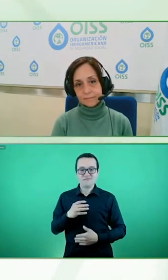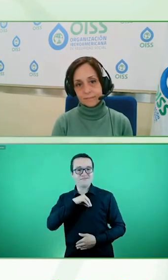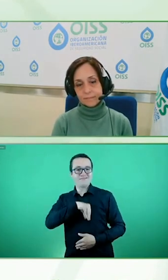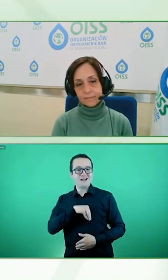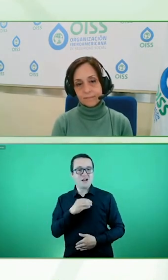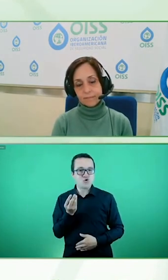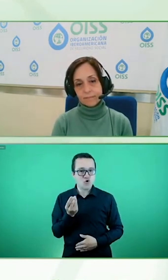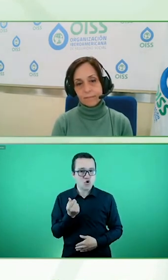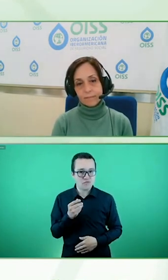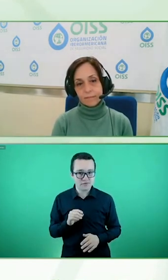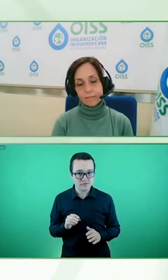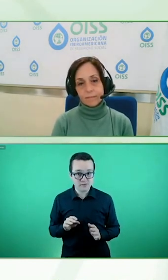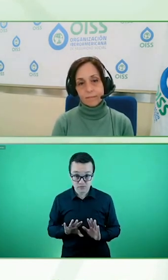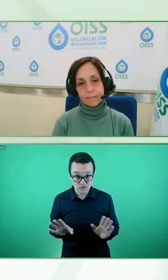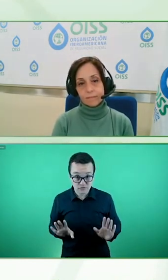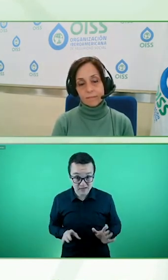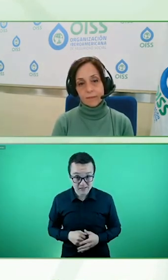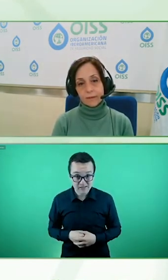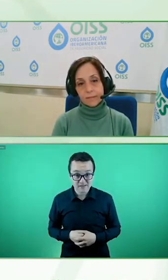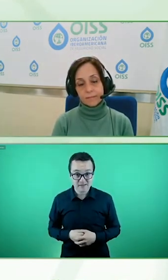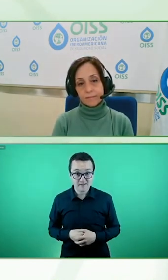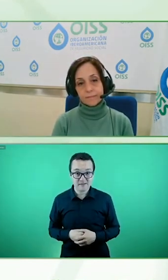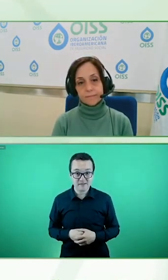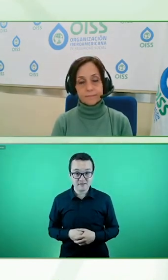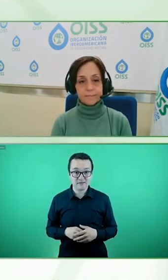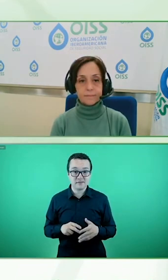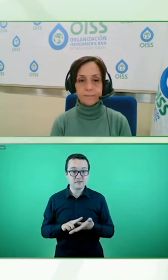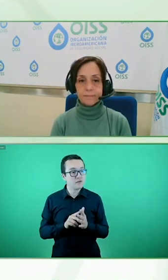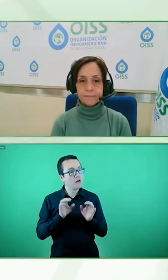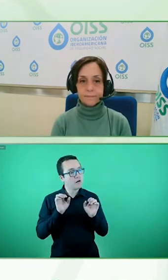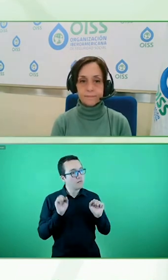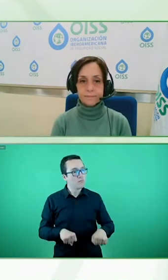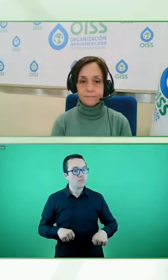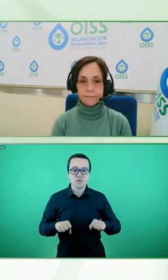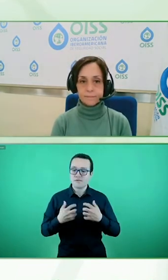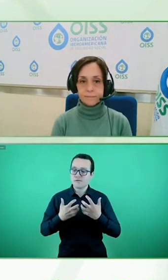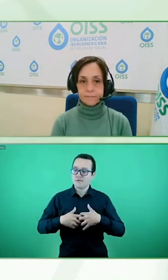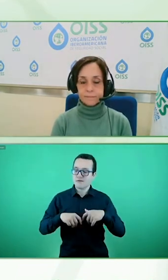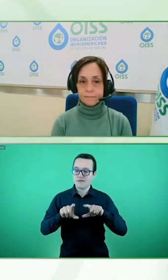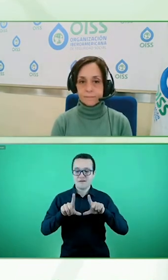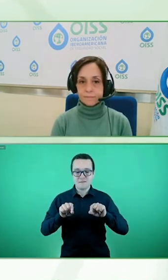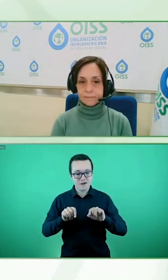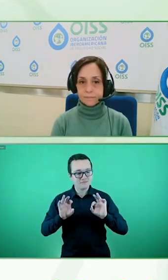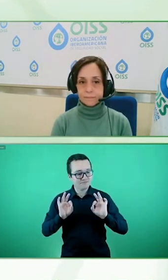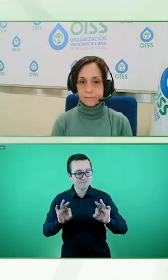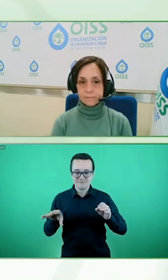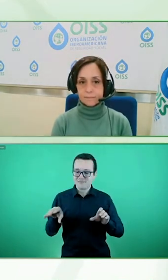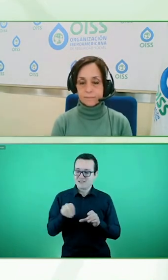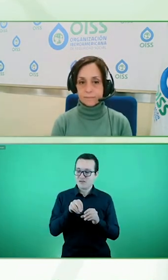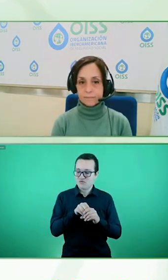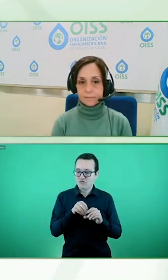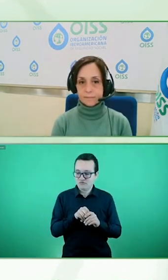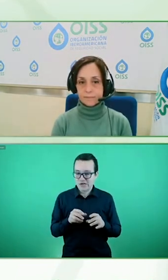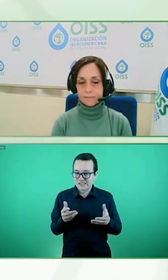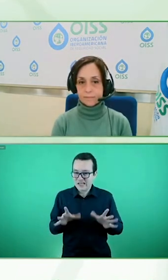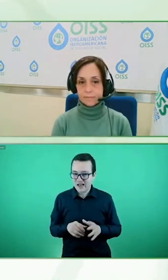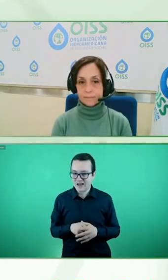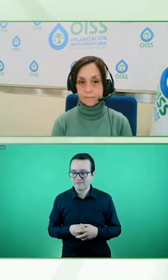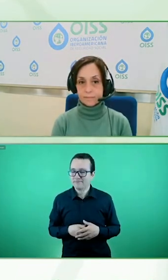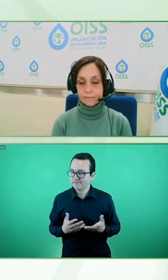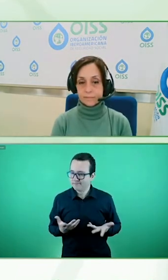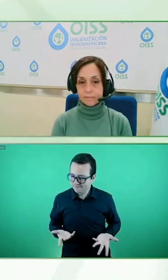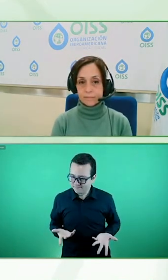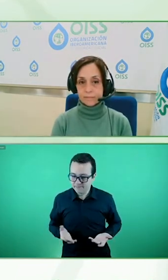ser organizaciones, empresas más inclusivas, porque organizaciones más inclusivas